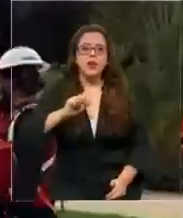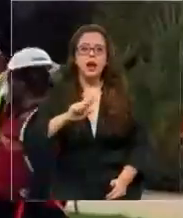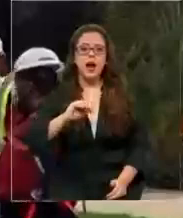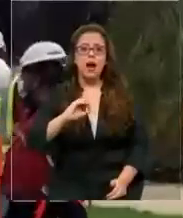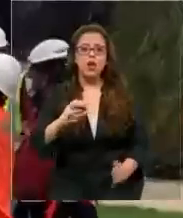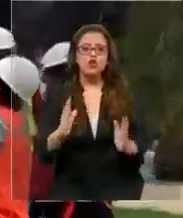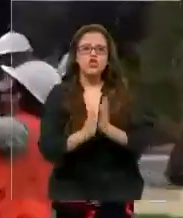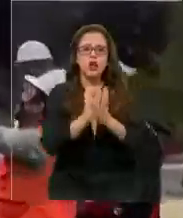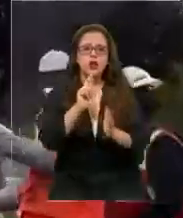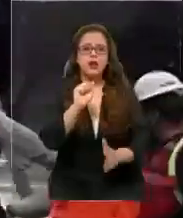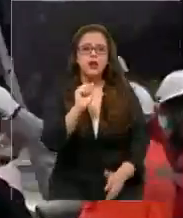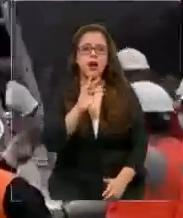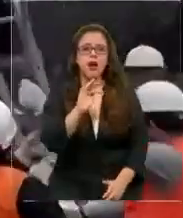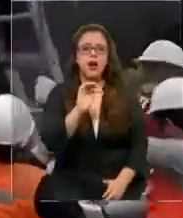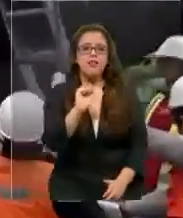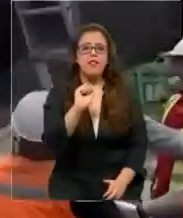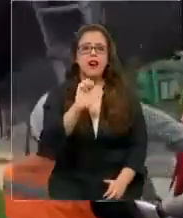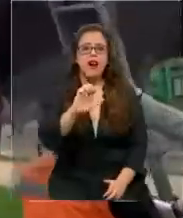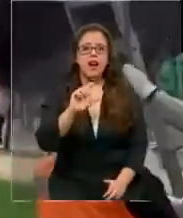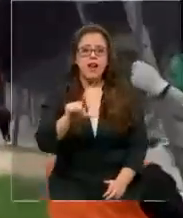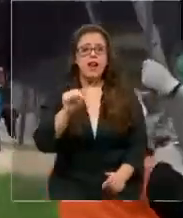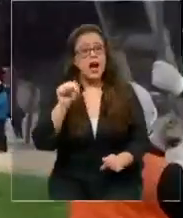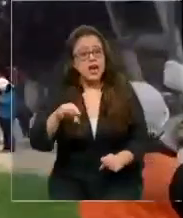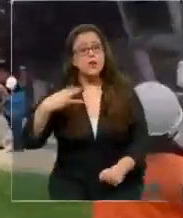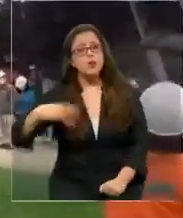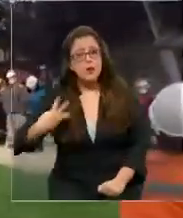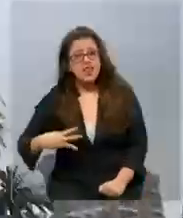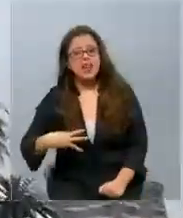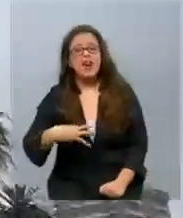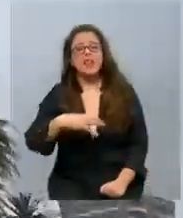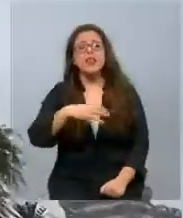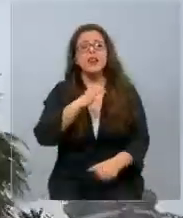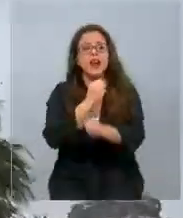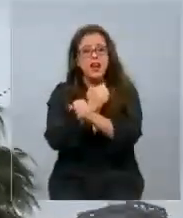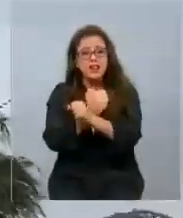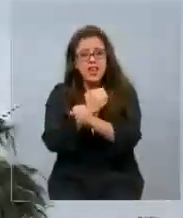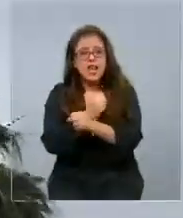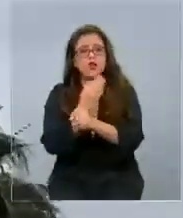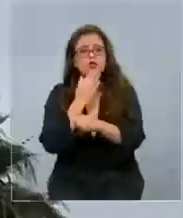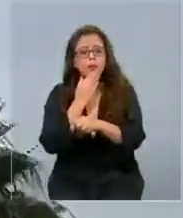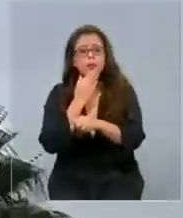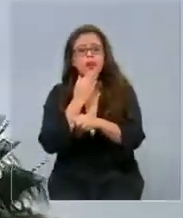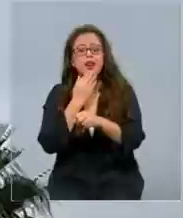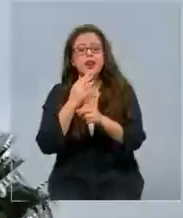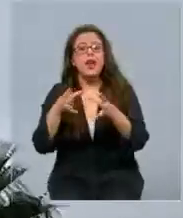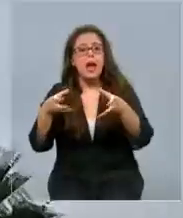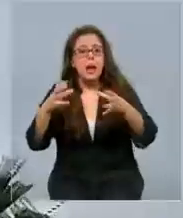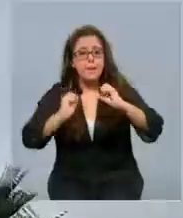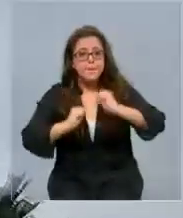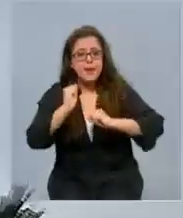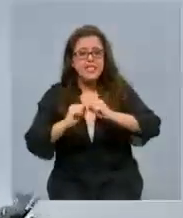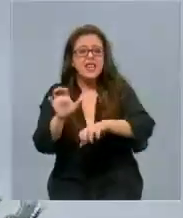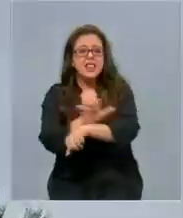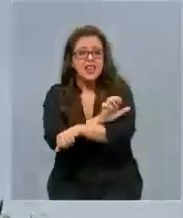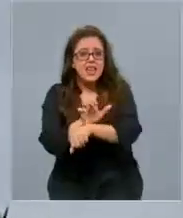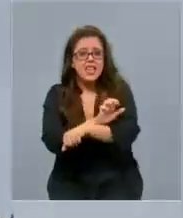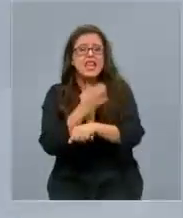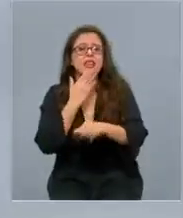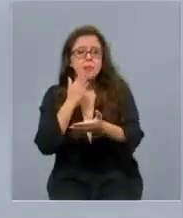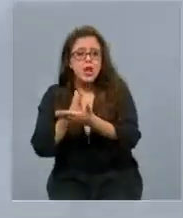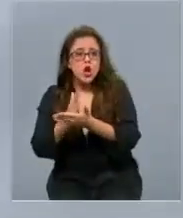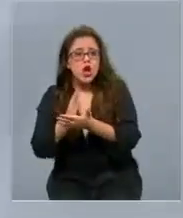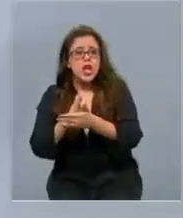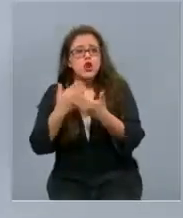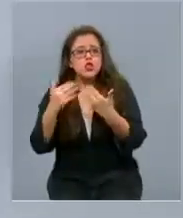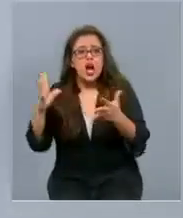del mismo establecimiento, la municipalidad, Carabineros y la compañía eléctrica de la ciudad, finalmente una grúa pluma de 30 metros